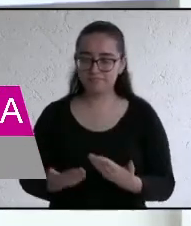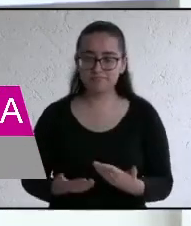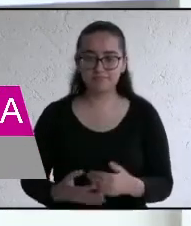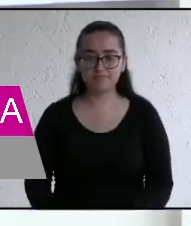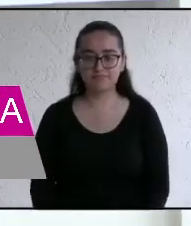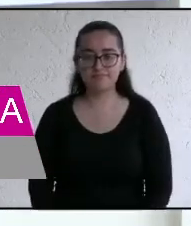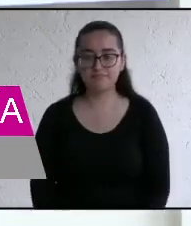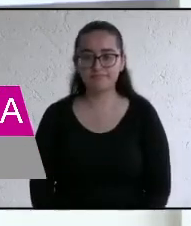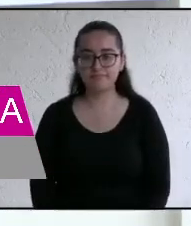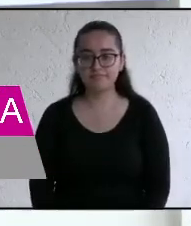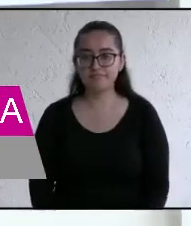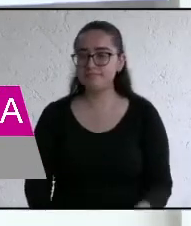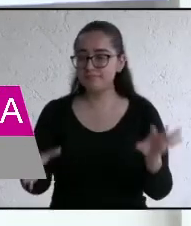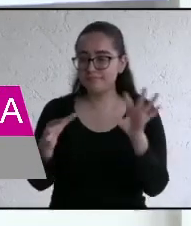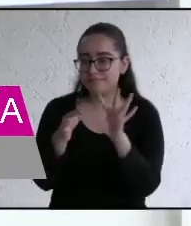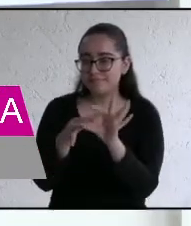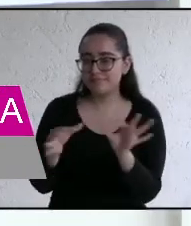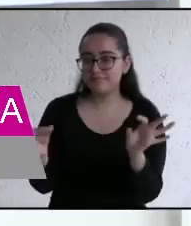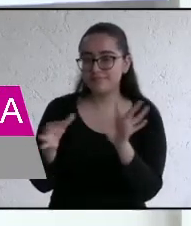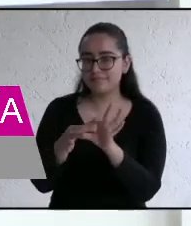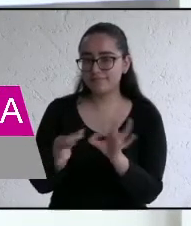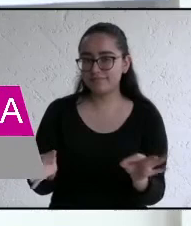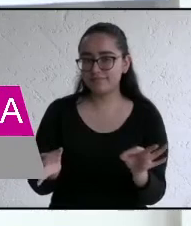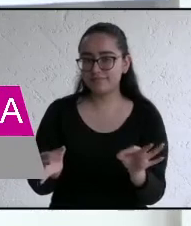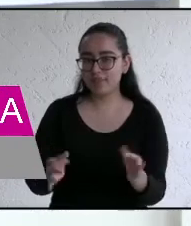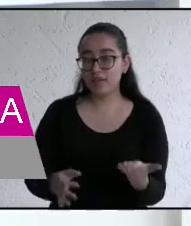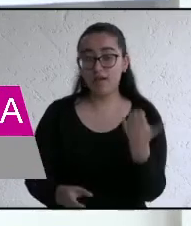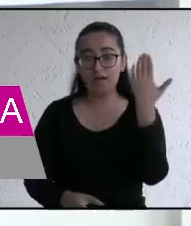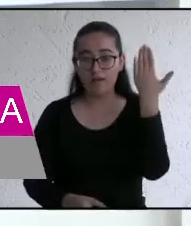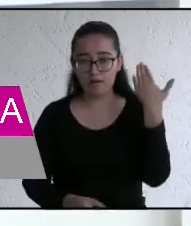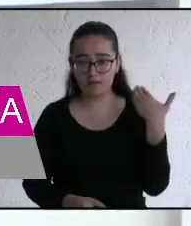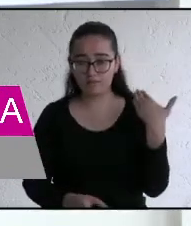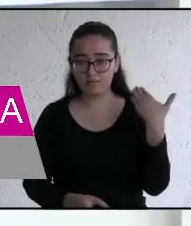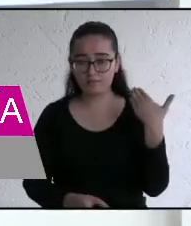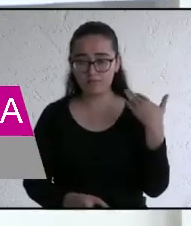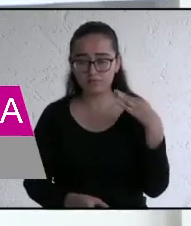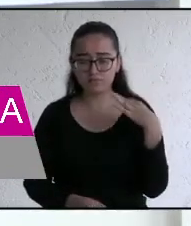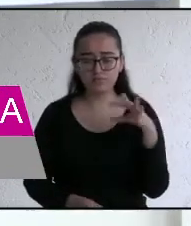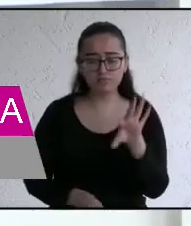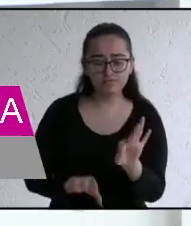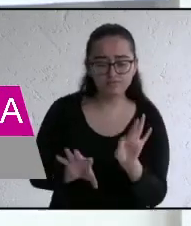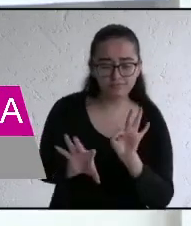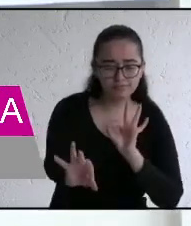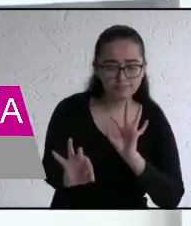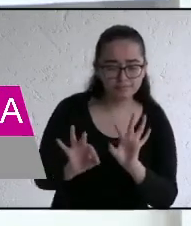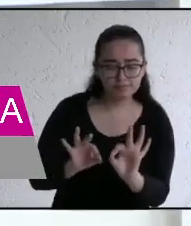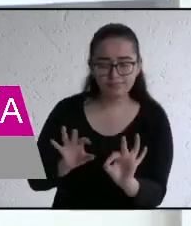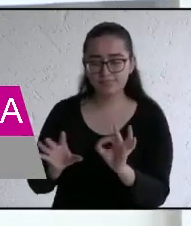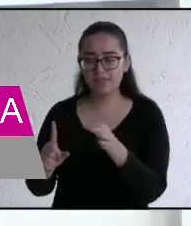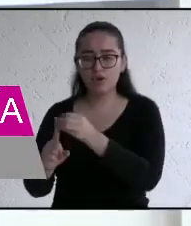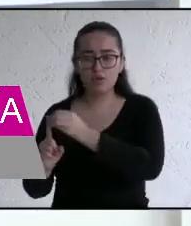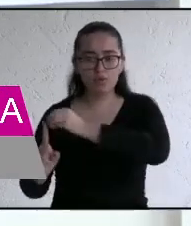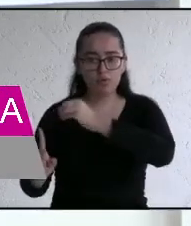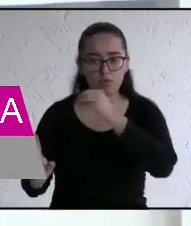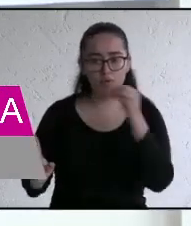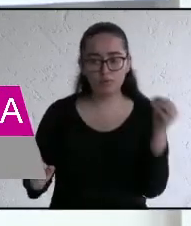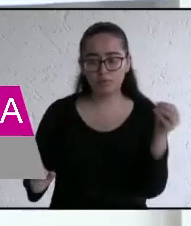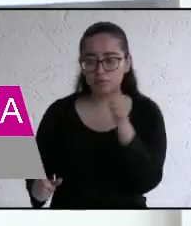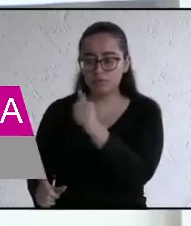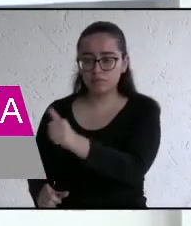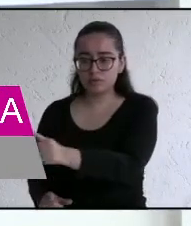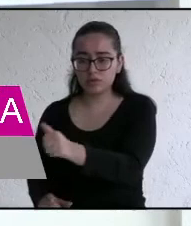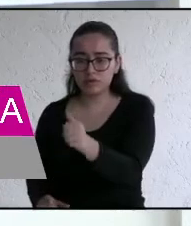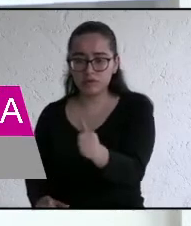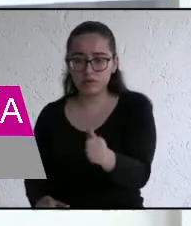les explicaremos la metodología. Previo a este debate, se realizó un sorteo para determinar el orden que cada candidato y